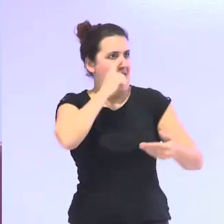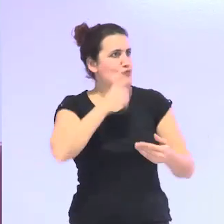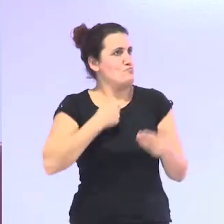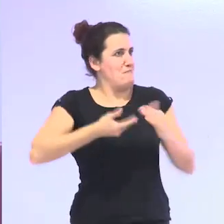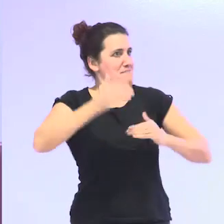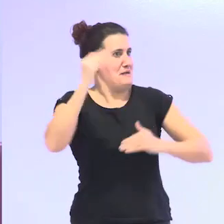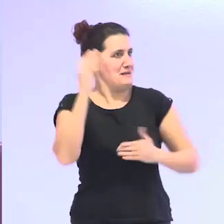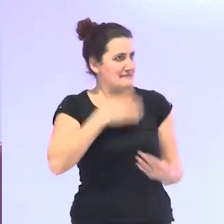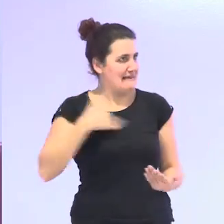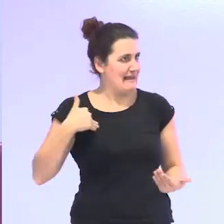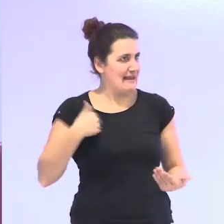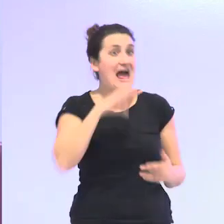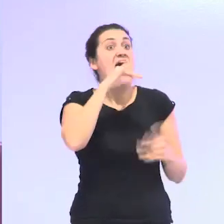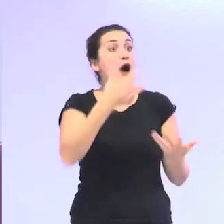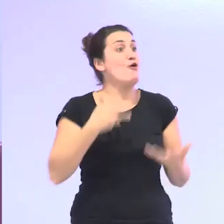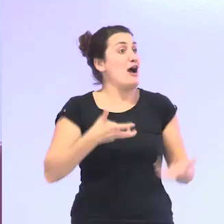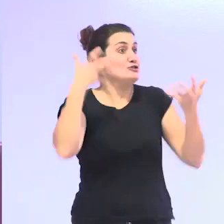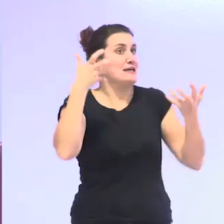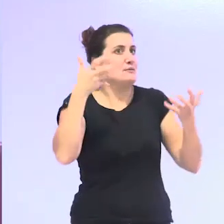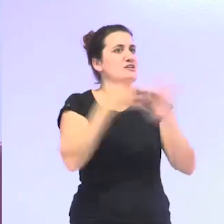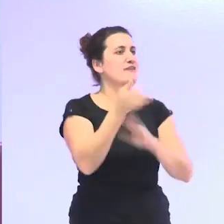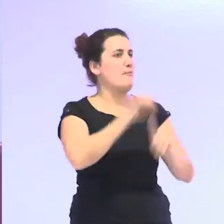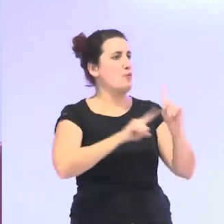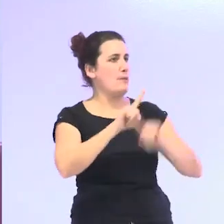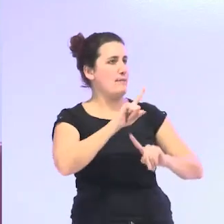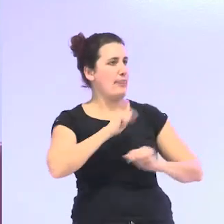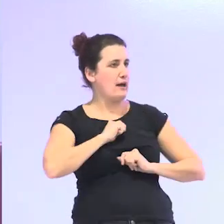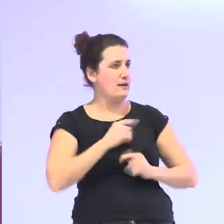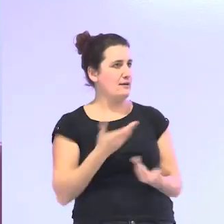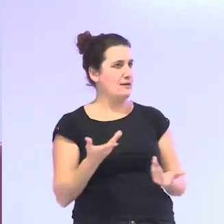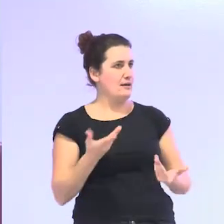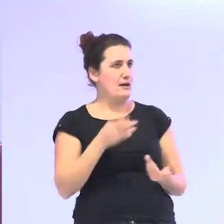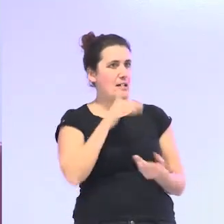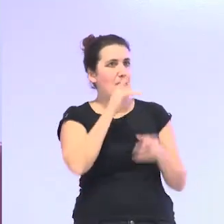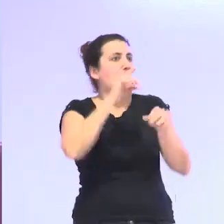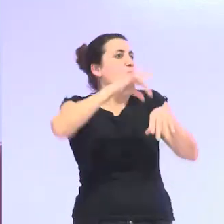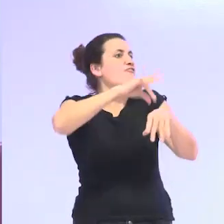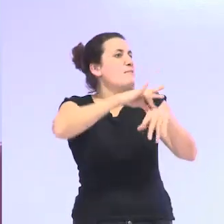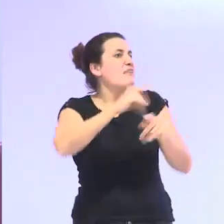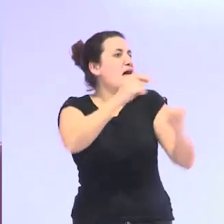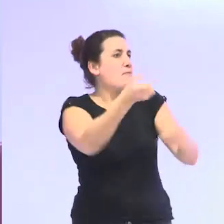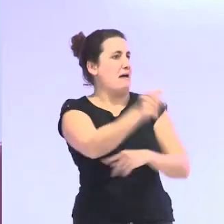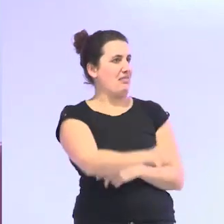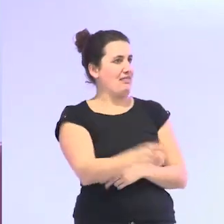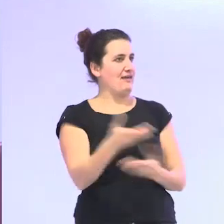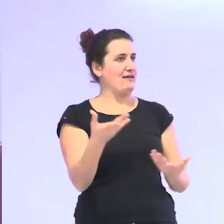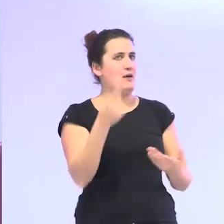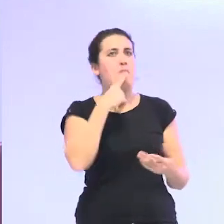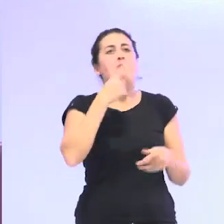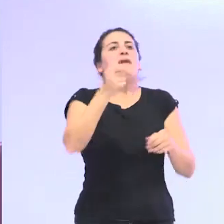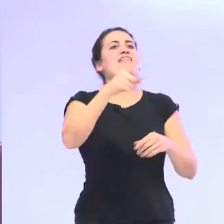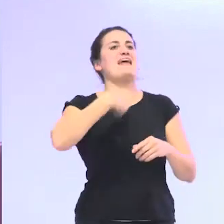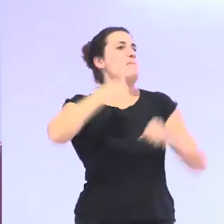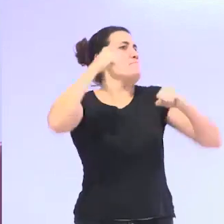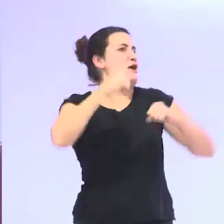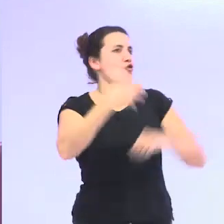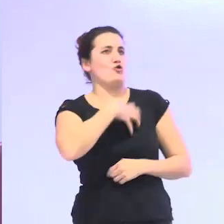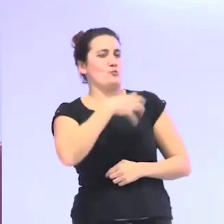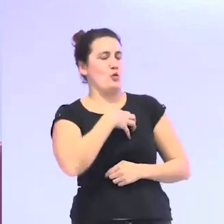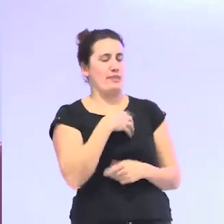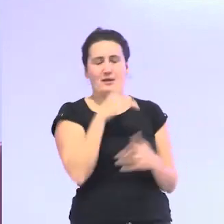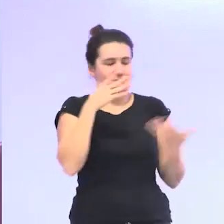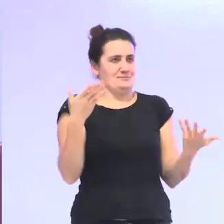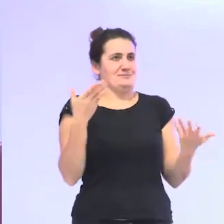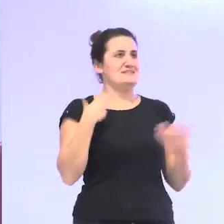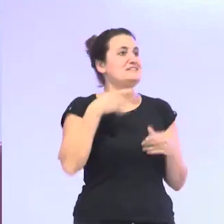conseguimos parece que es un problema parece que es una patología parece que no se puede uno ser mayor por lo tanto tenemos que